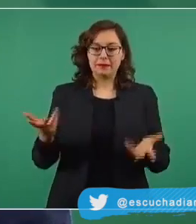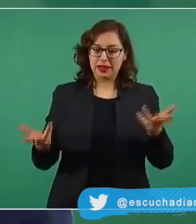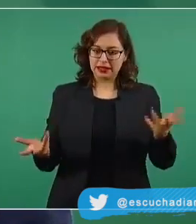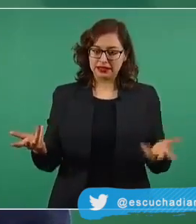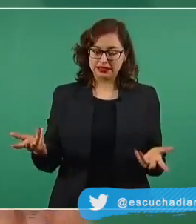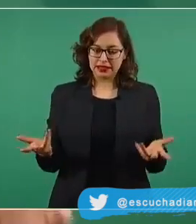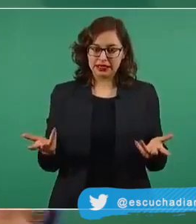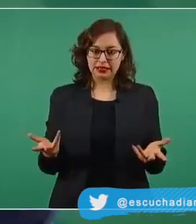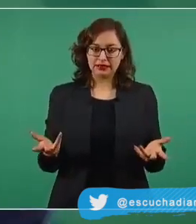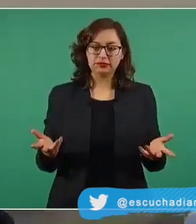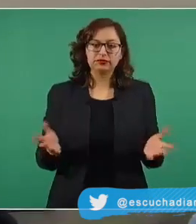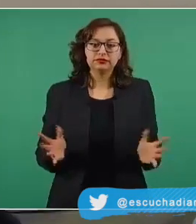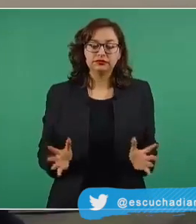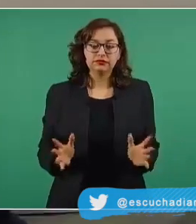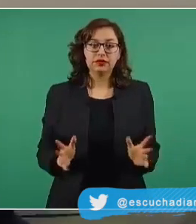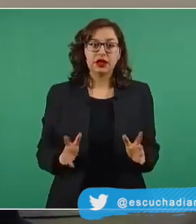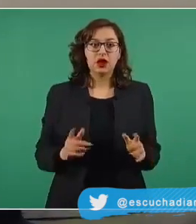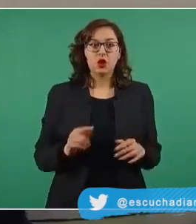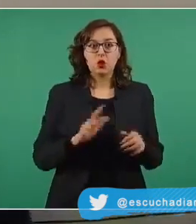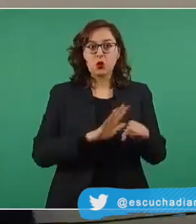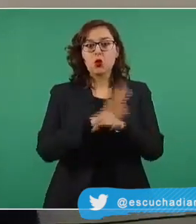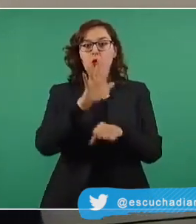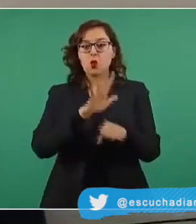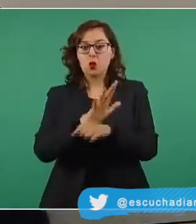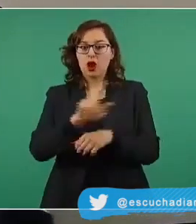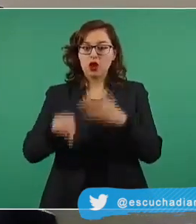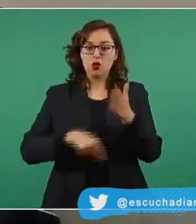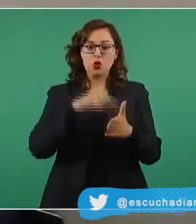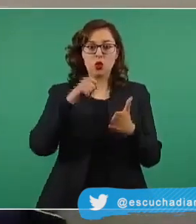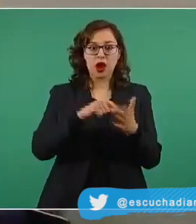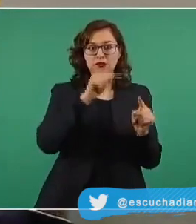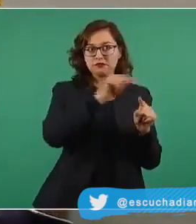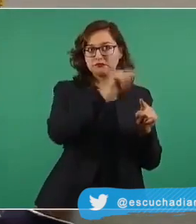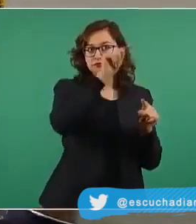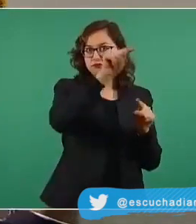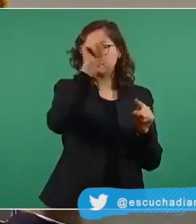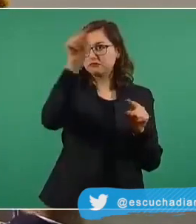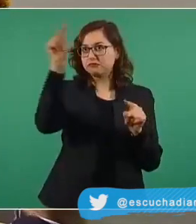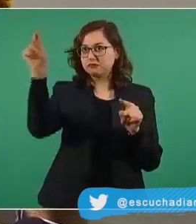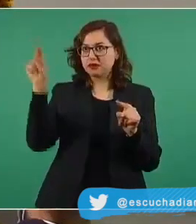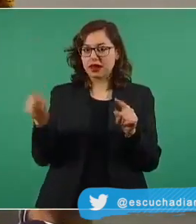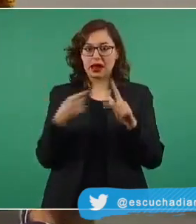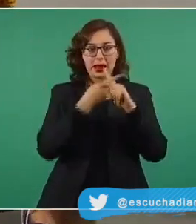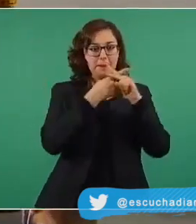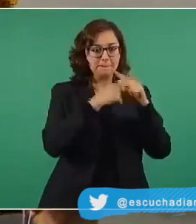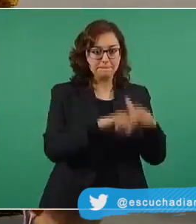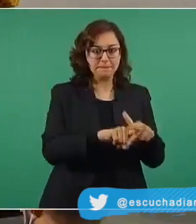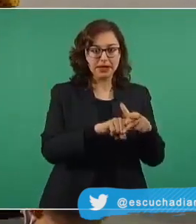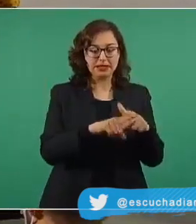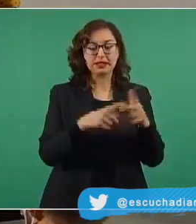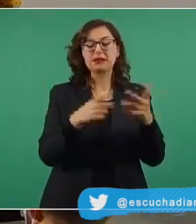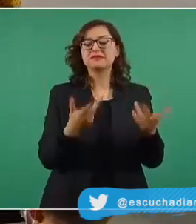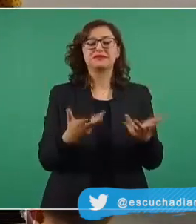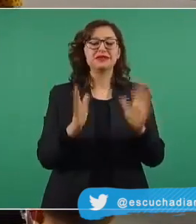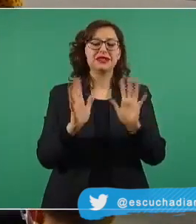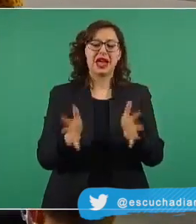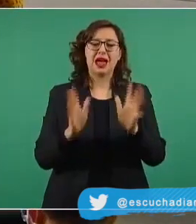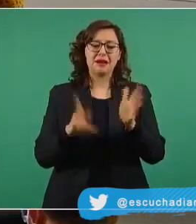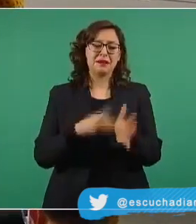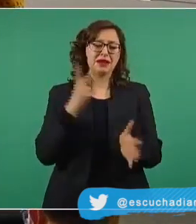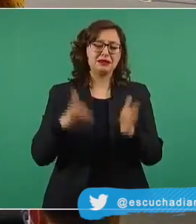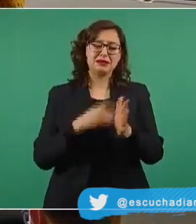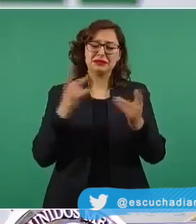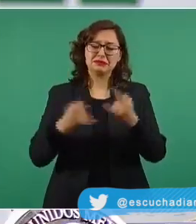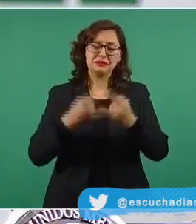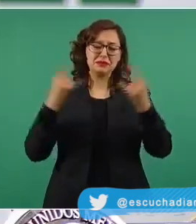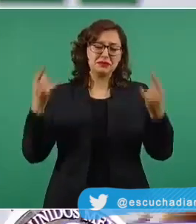sospechosas. En las últimas 24 horas, la ocupación hospitalaria de camas generales incrementó dos puntos porcentuales, para